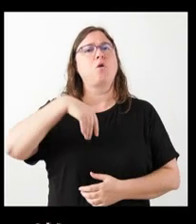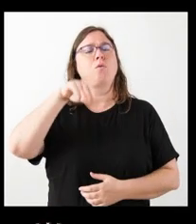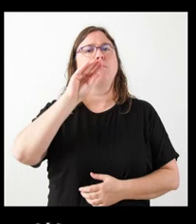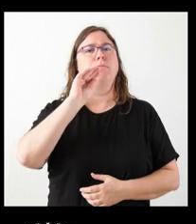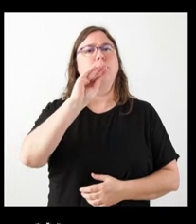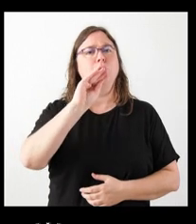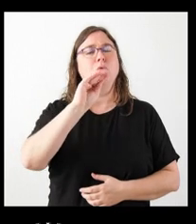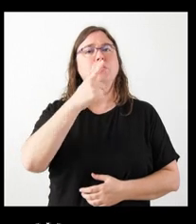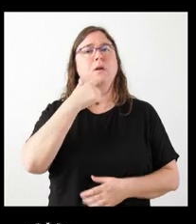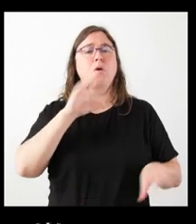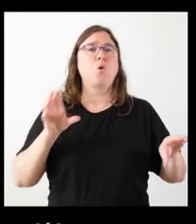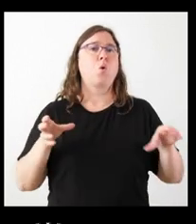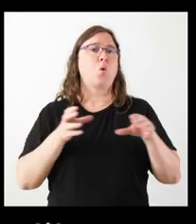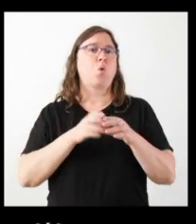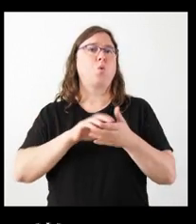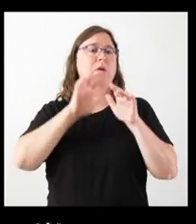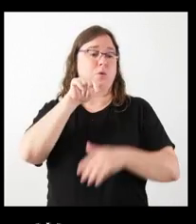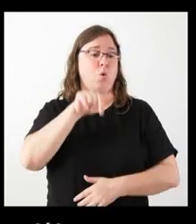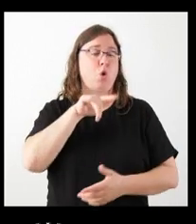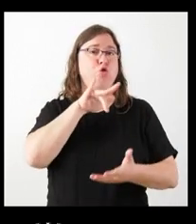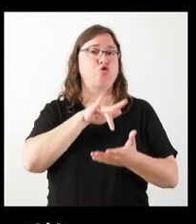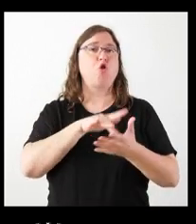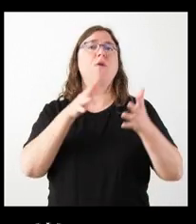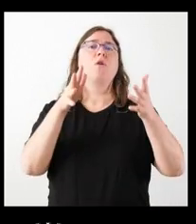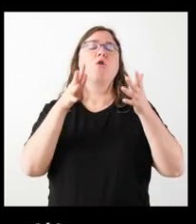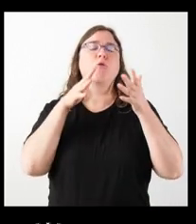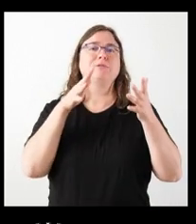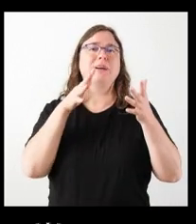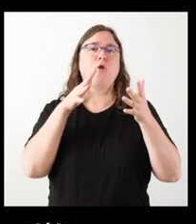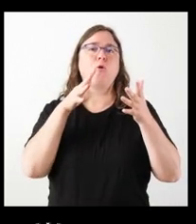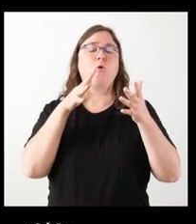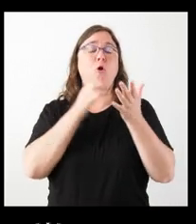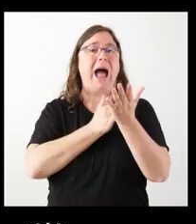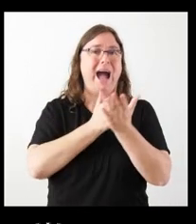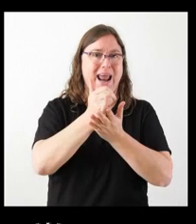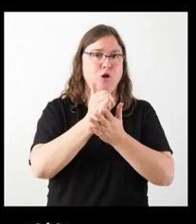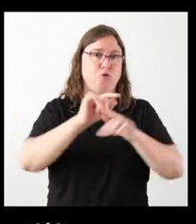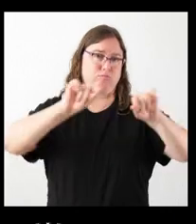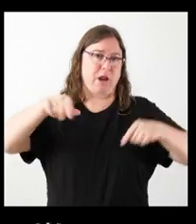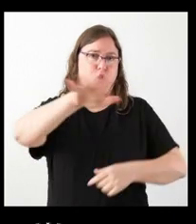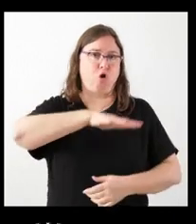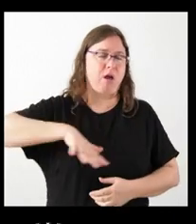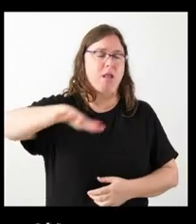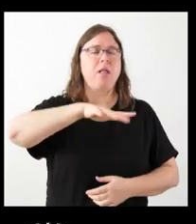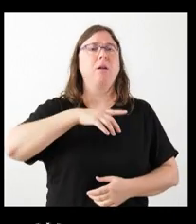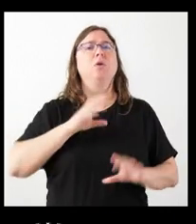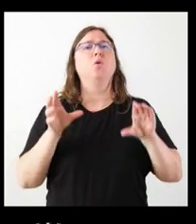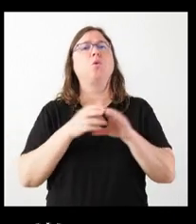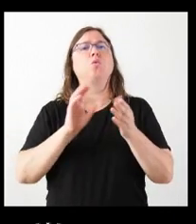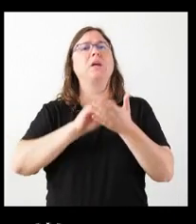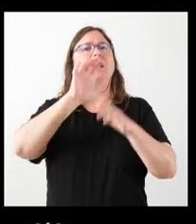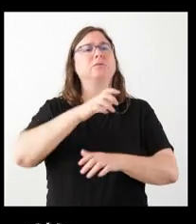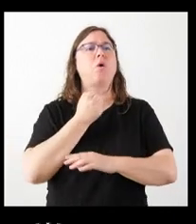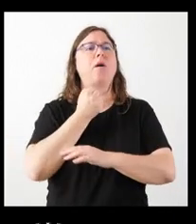aportación de la Junta. Hoy hay un Consejo Regional Agrario. Si la Junta va a apostar por estas ayudas directas que piden los